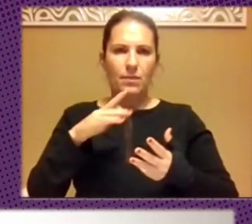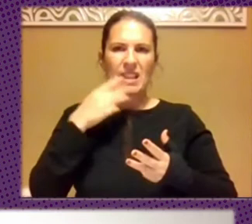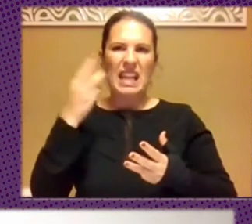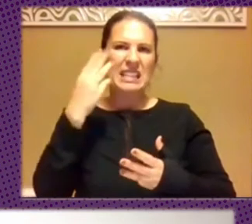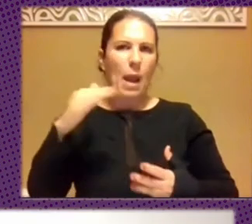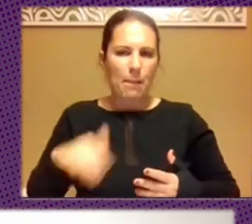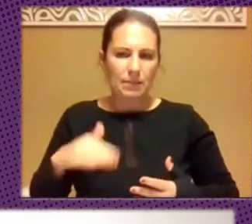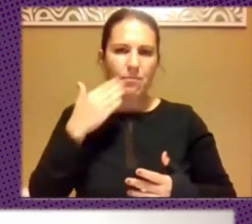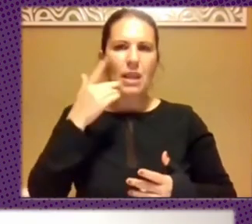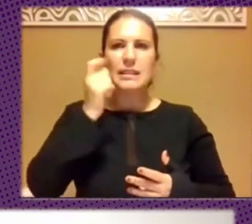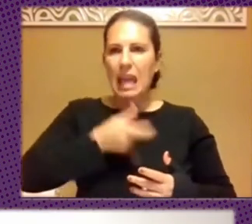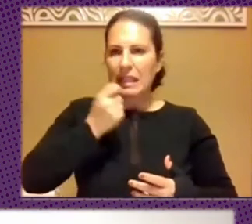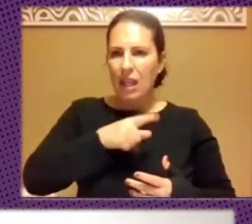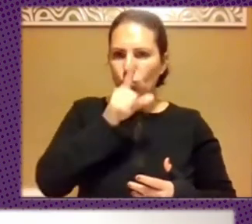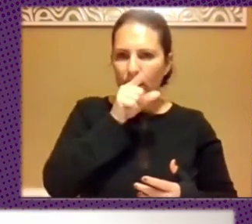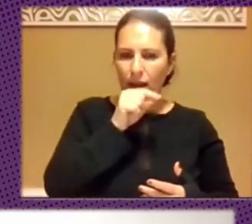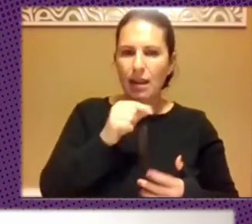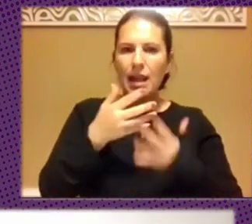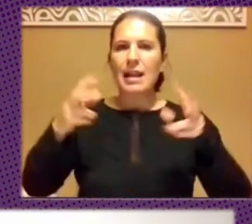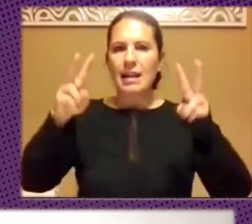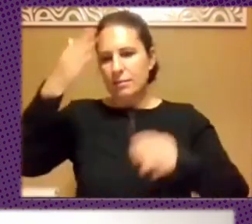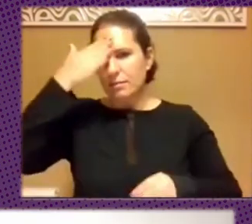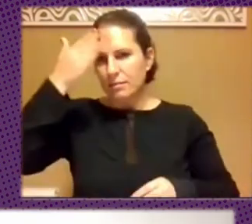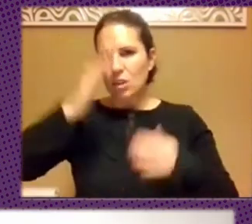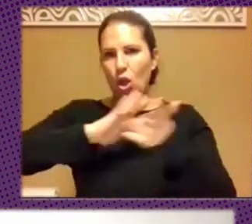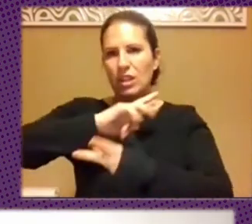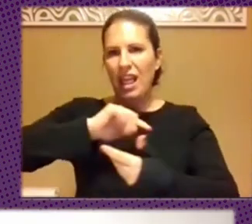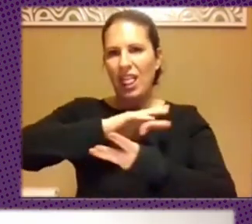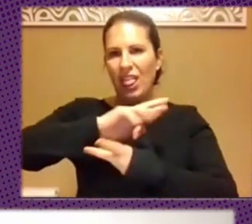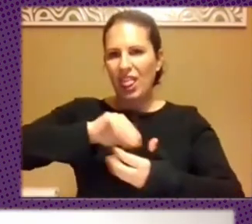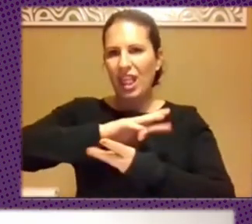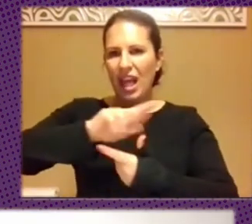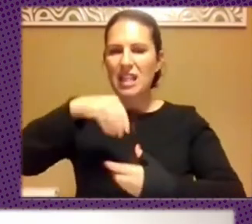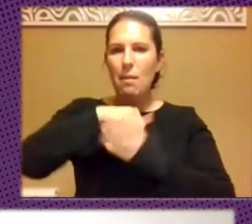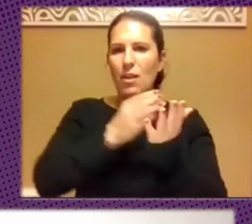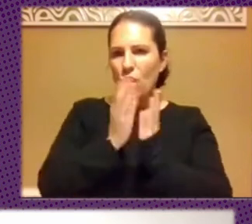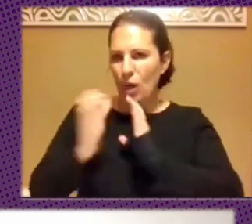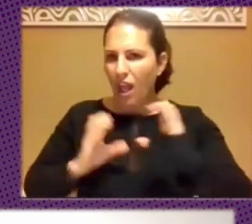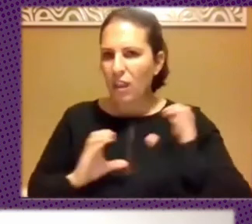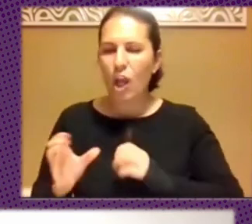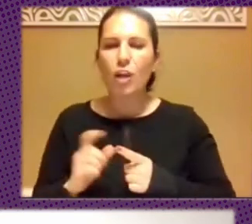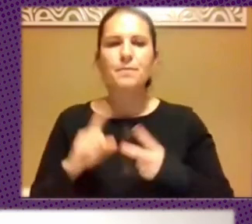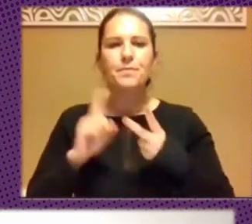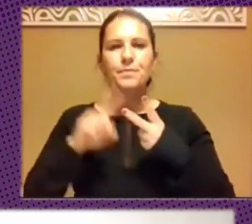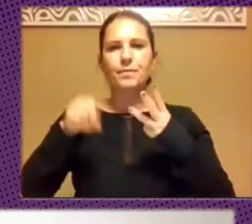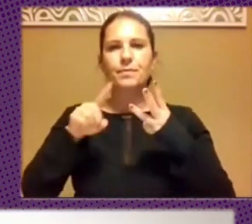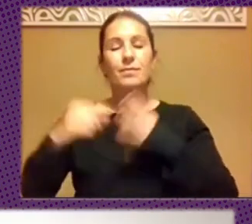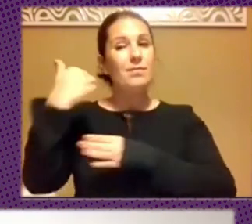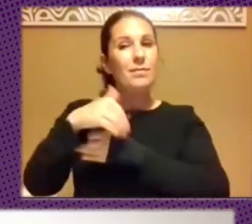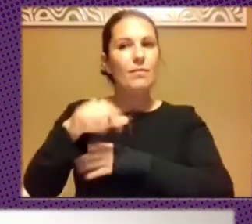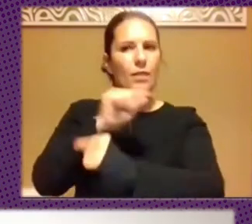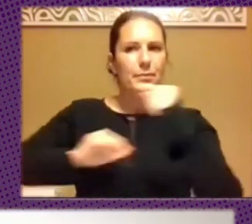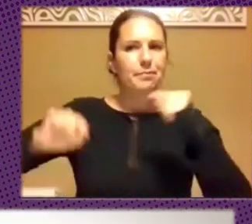hay encabezados y noticias, digamos, dominantes dentro de la agenda de los medios y hay en las calles un debate,